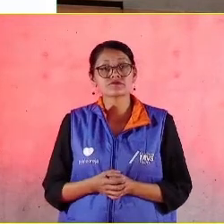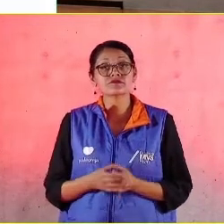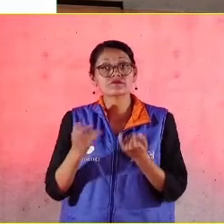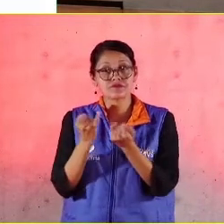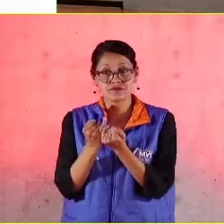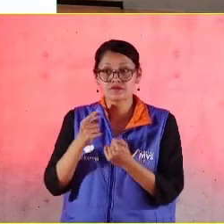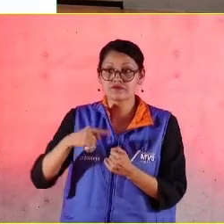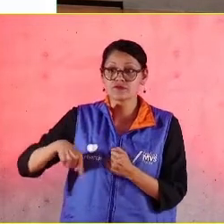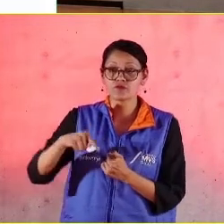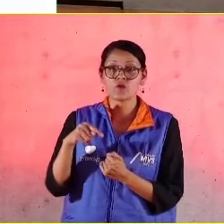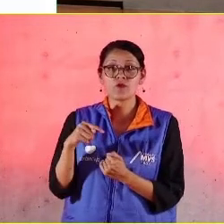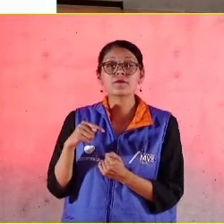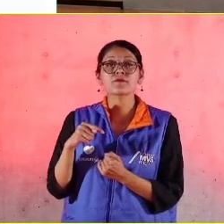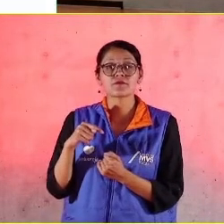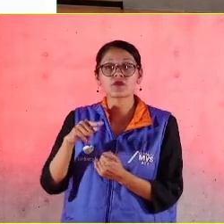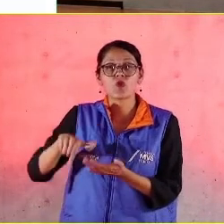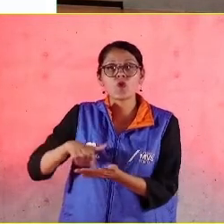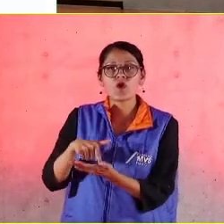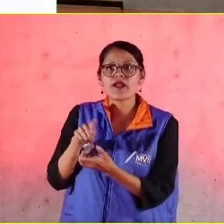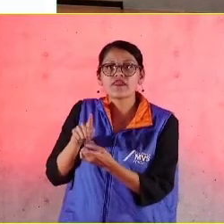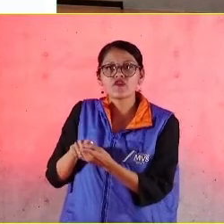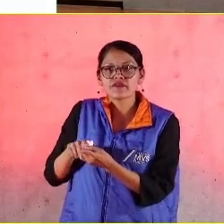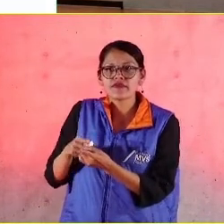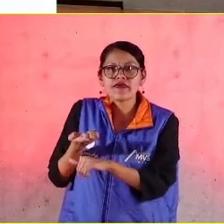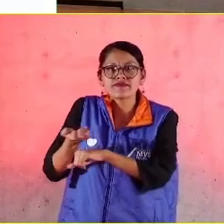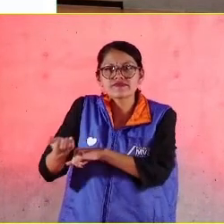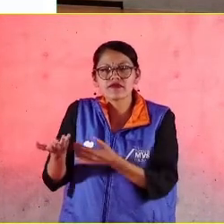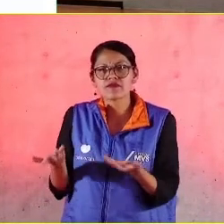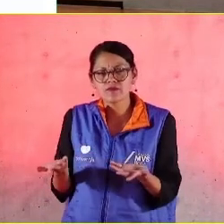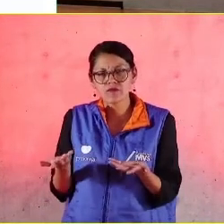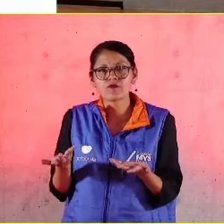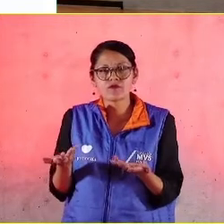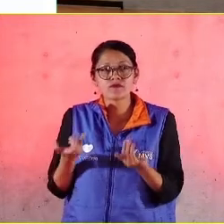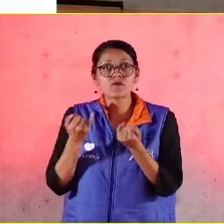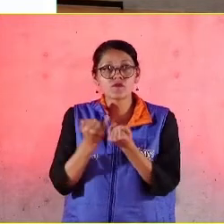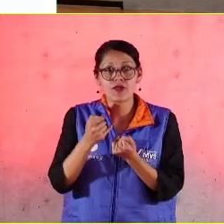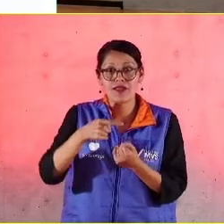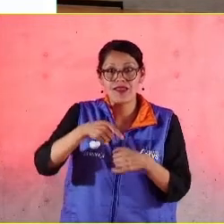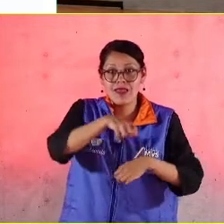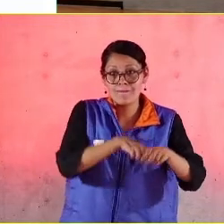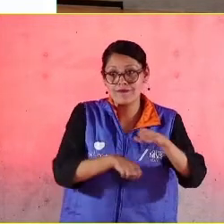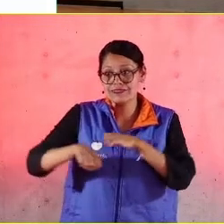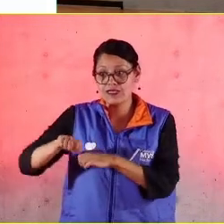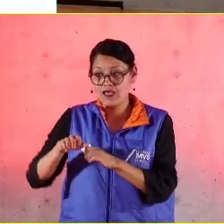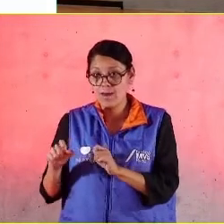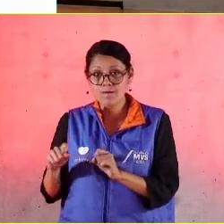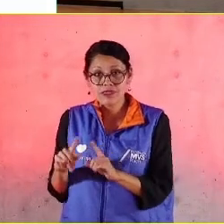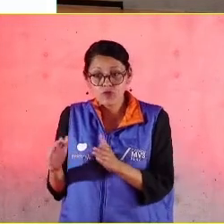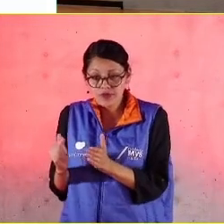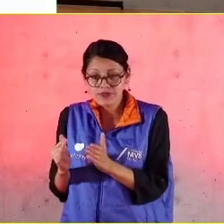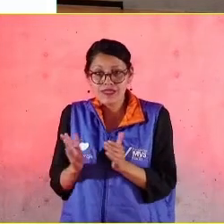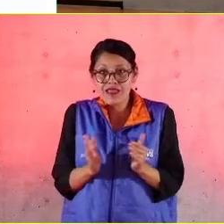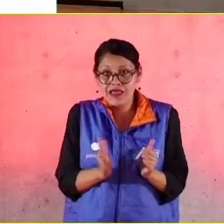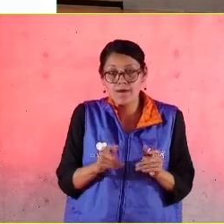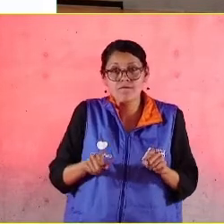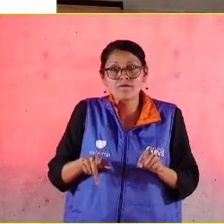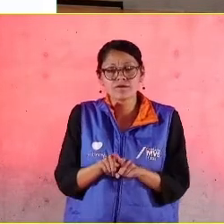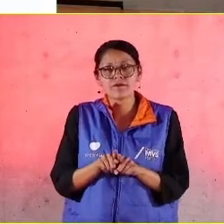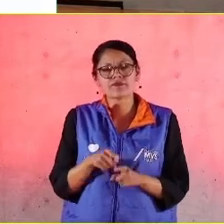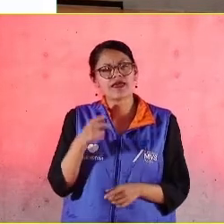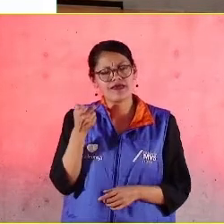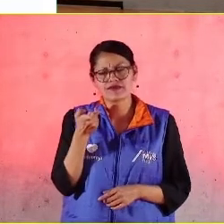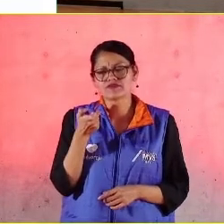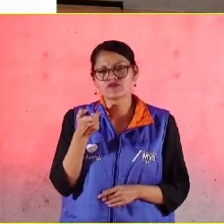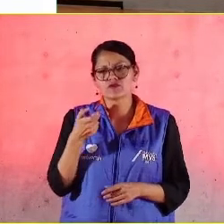entidad federativa, con las empresas que tienen un mismo tamaño y que son de alguna